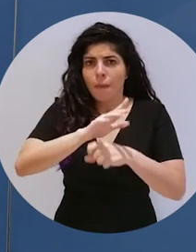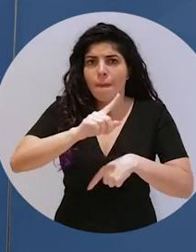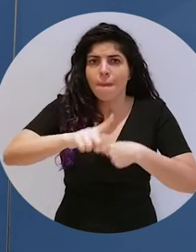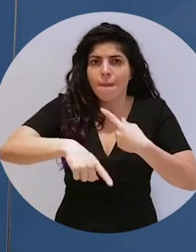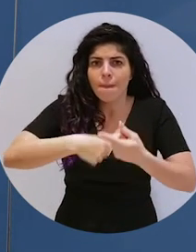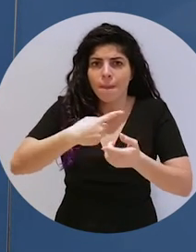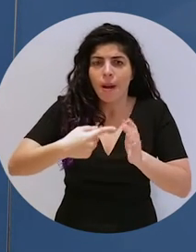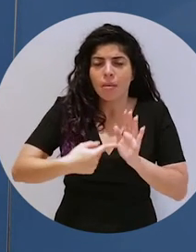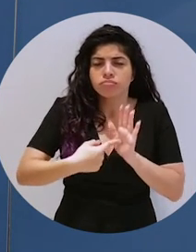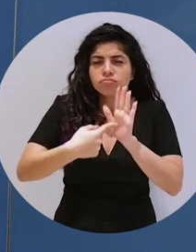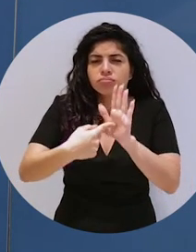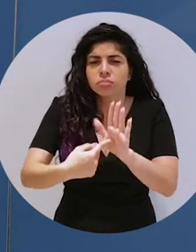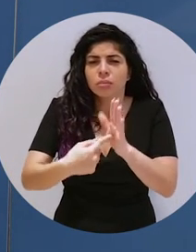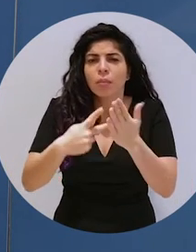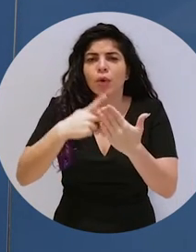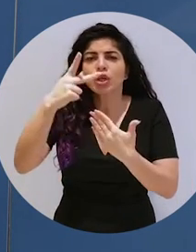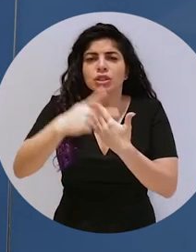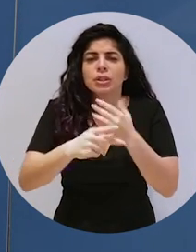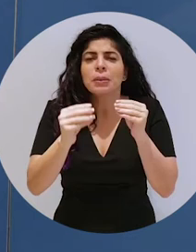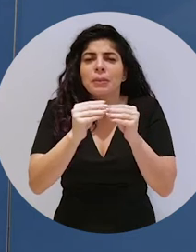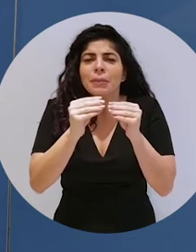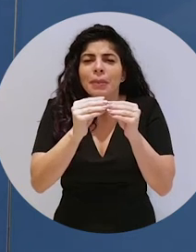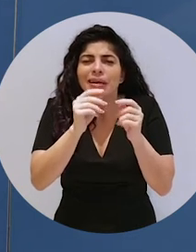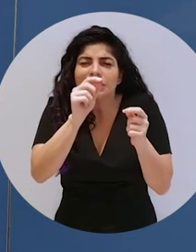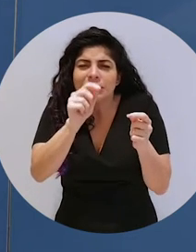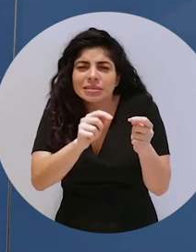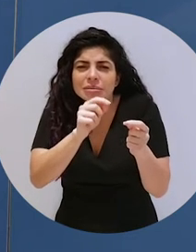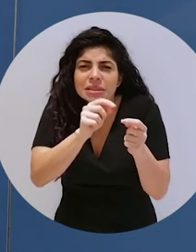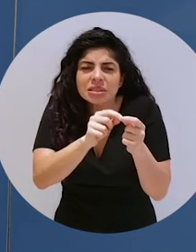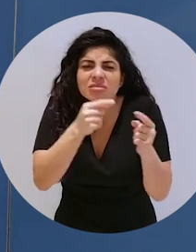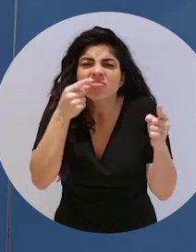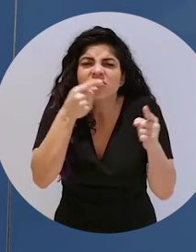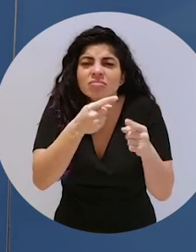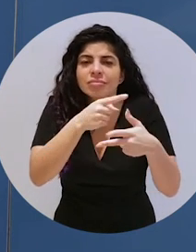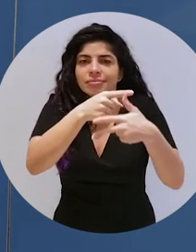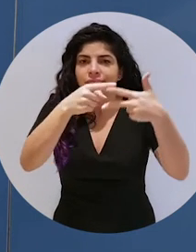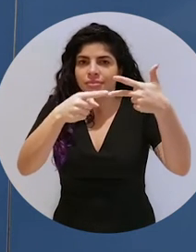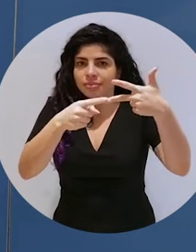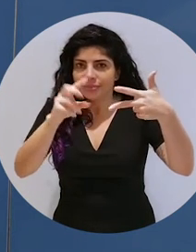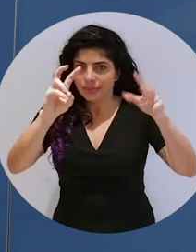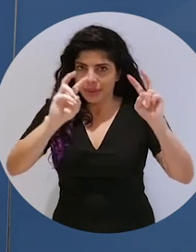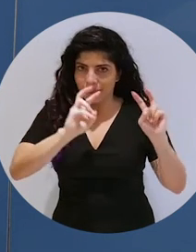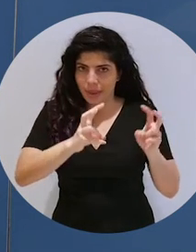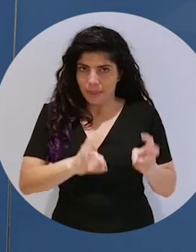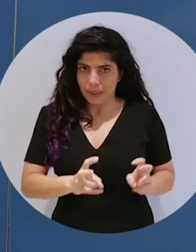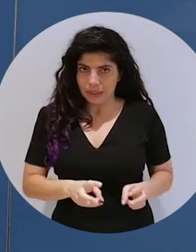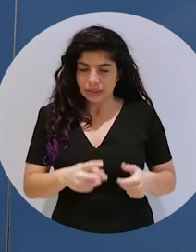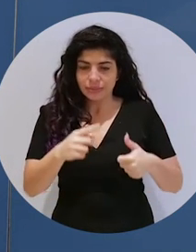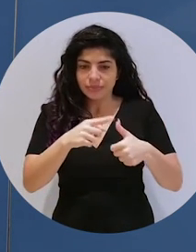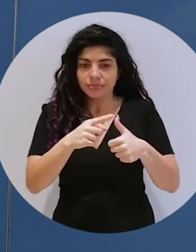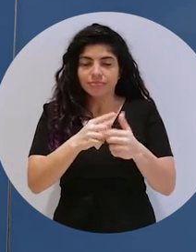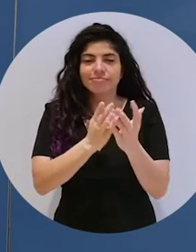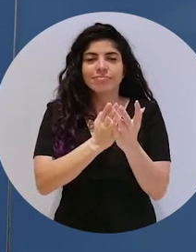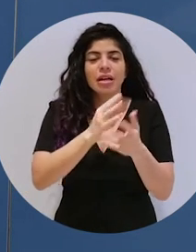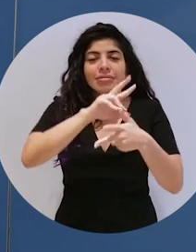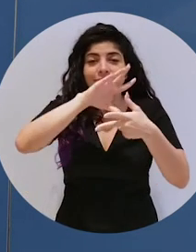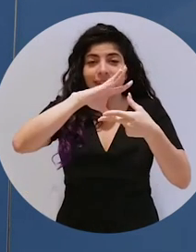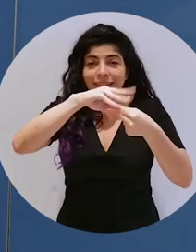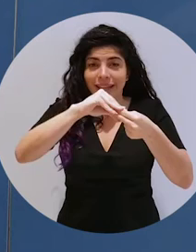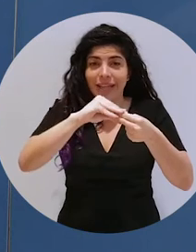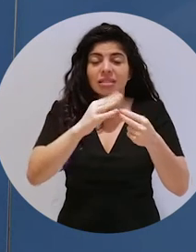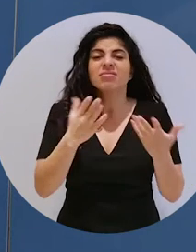presentación de proyectos específicos relacionados con tres temas que tienen que ver con acceso al